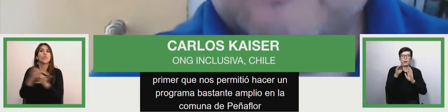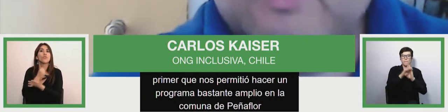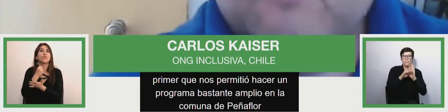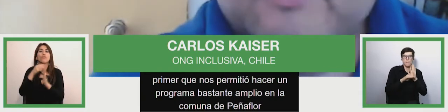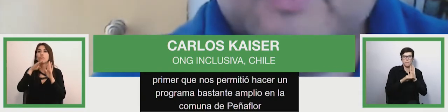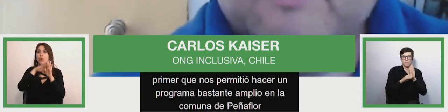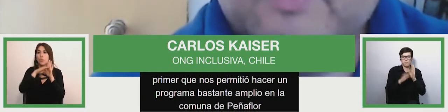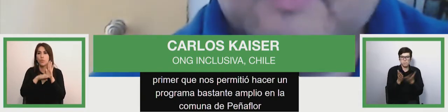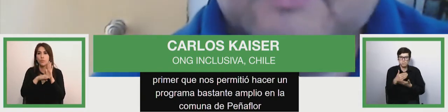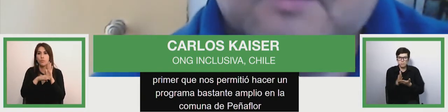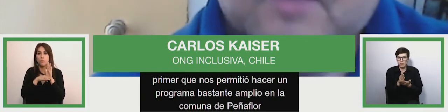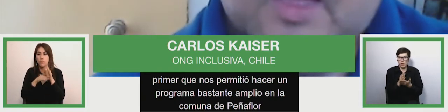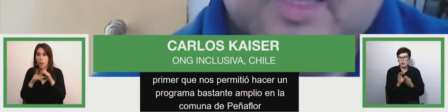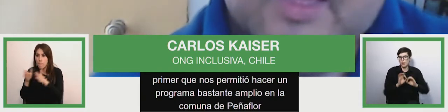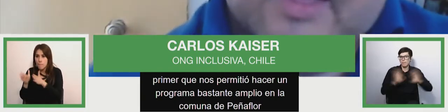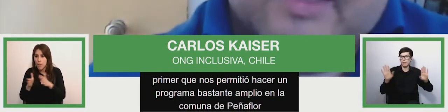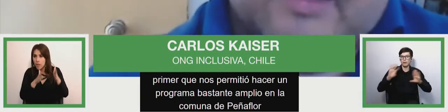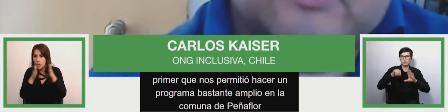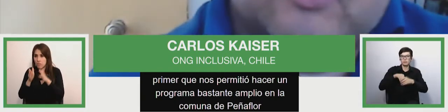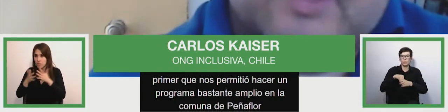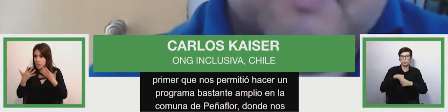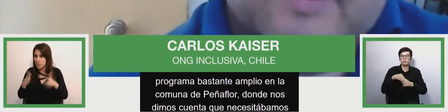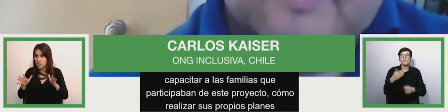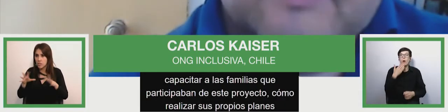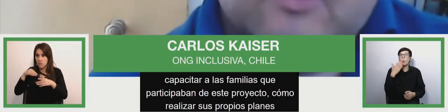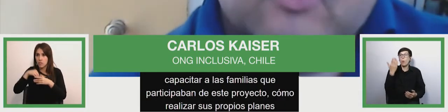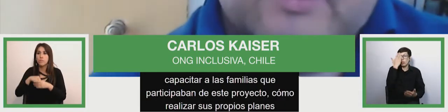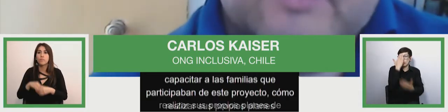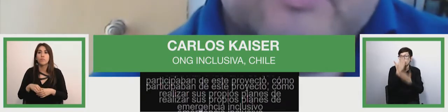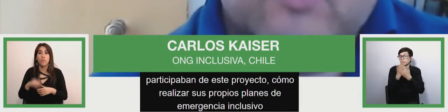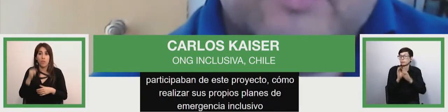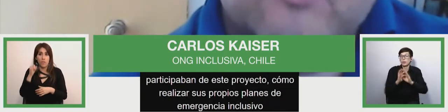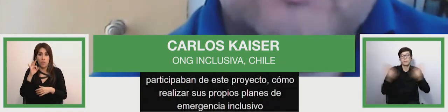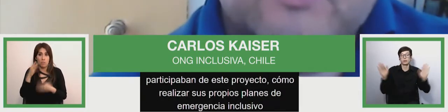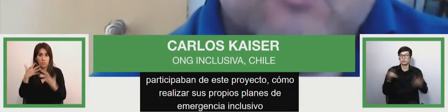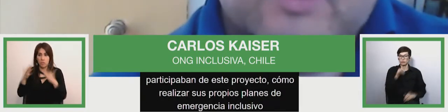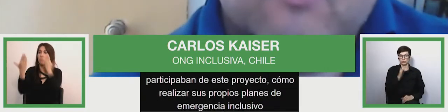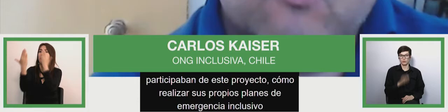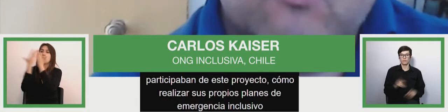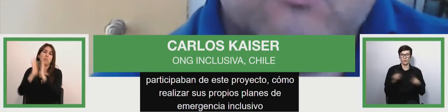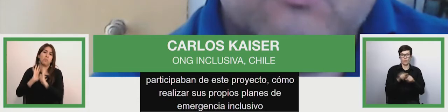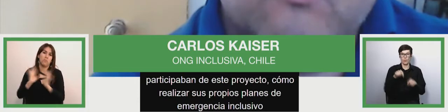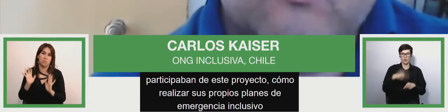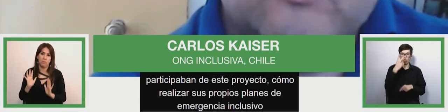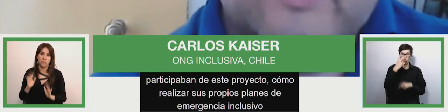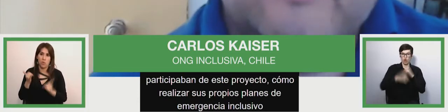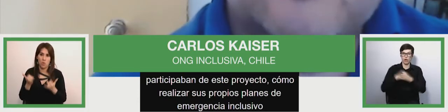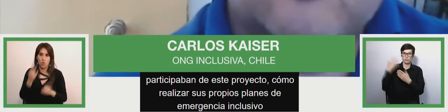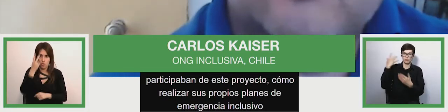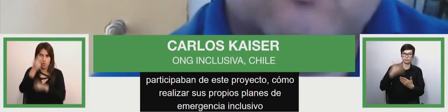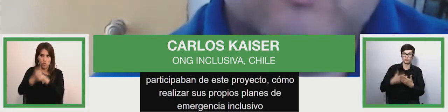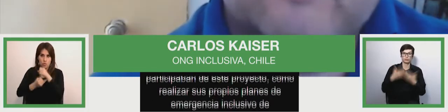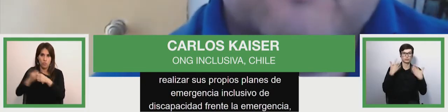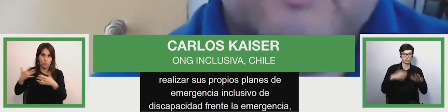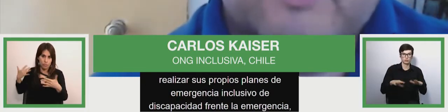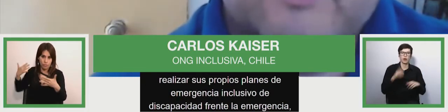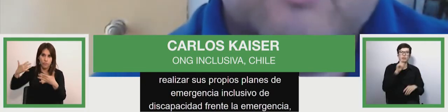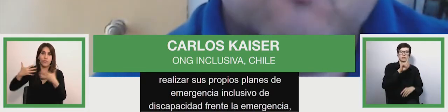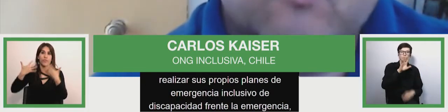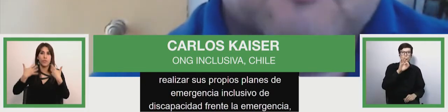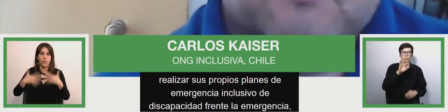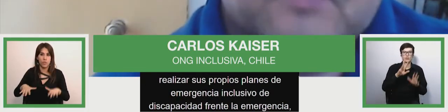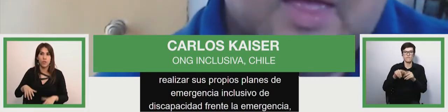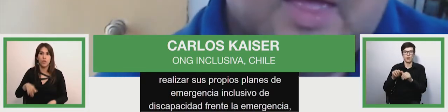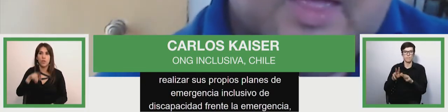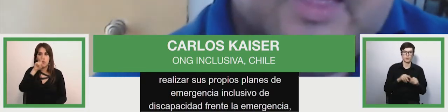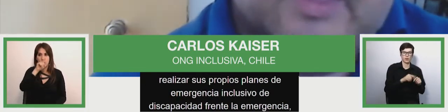discapacidad frente a la emergencia esta experiencia original de dos años se llevó a cabo con un total de 150 familias en la